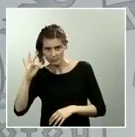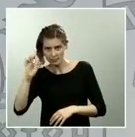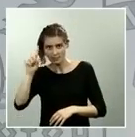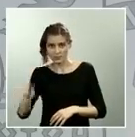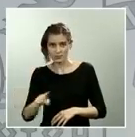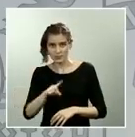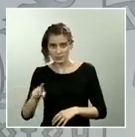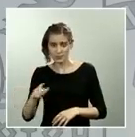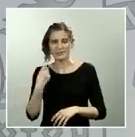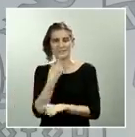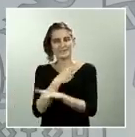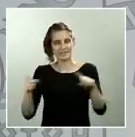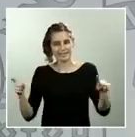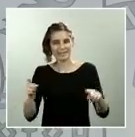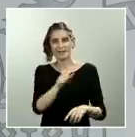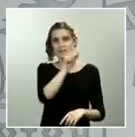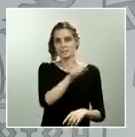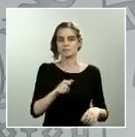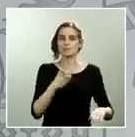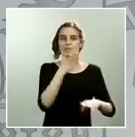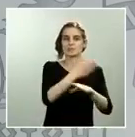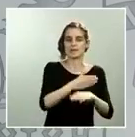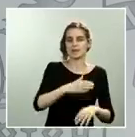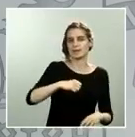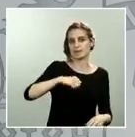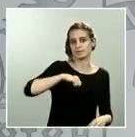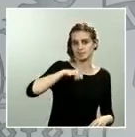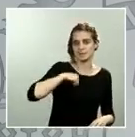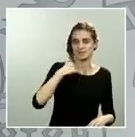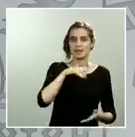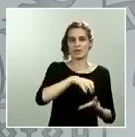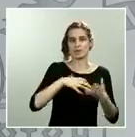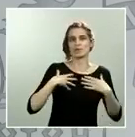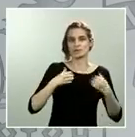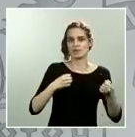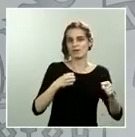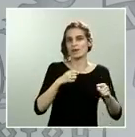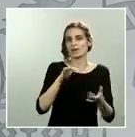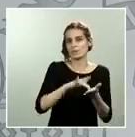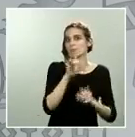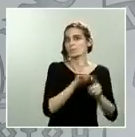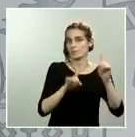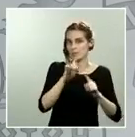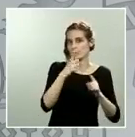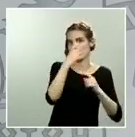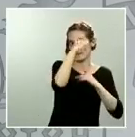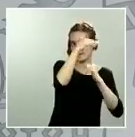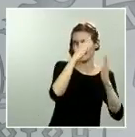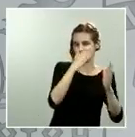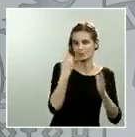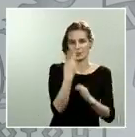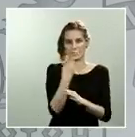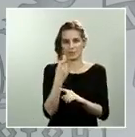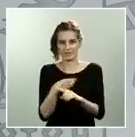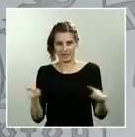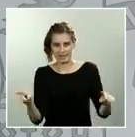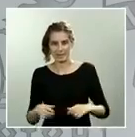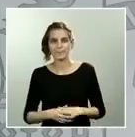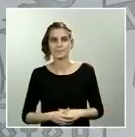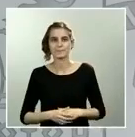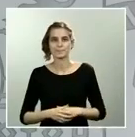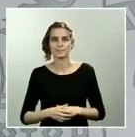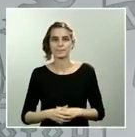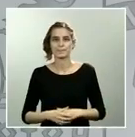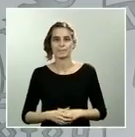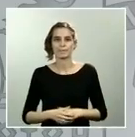una atención. En el segundo caso esto es importante tenerlo en cuenta para la atención para la capacidad de nuestro propio